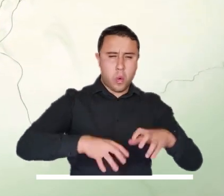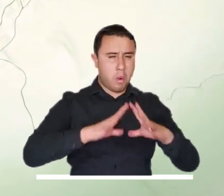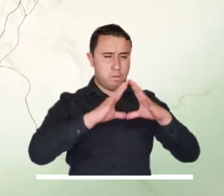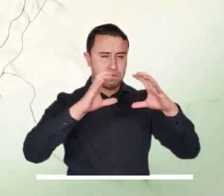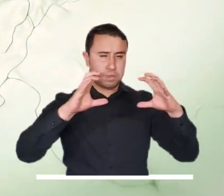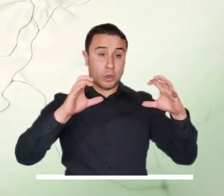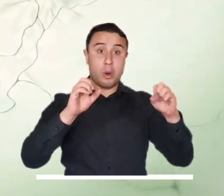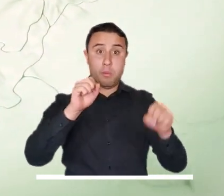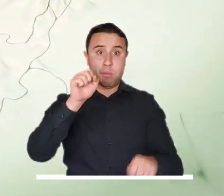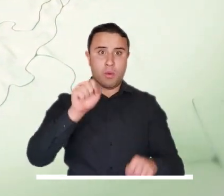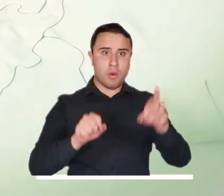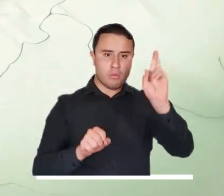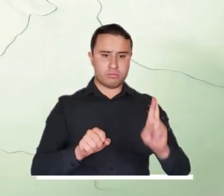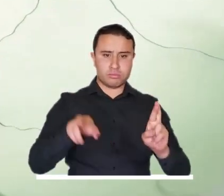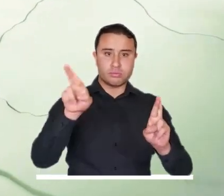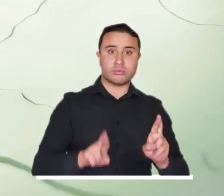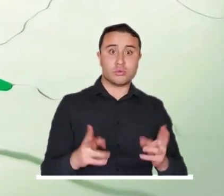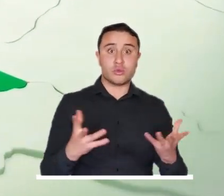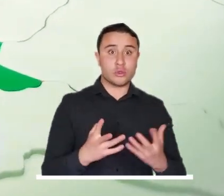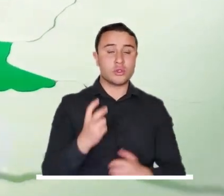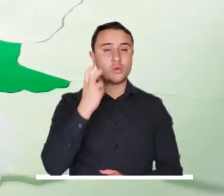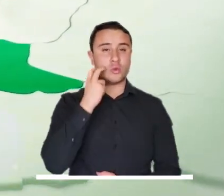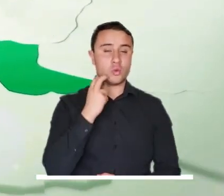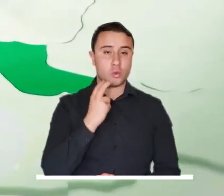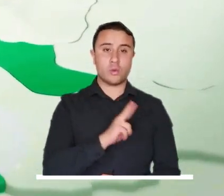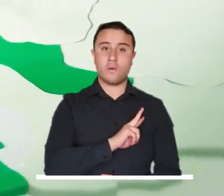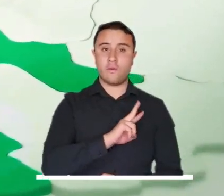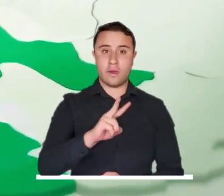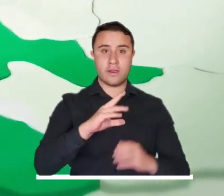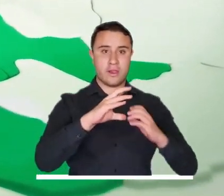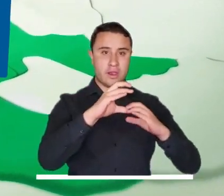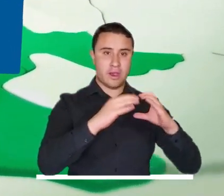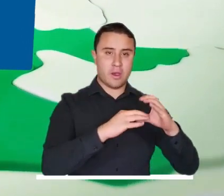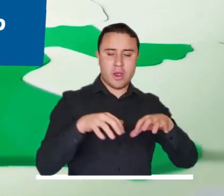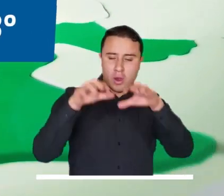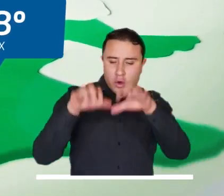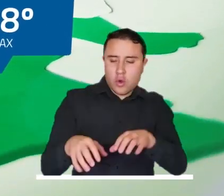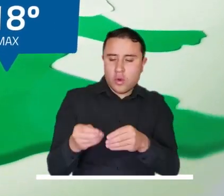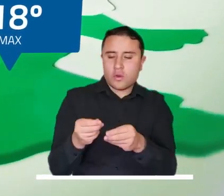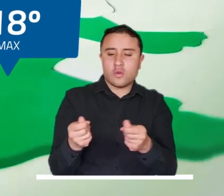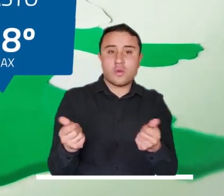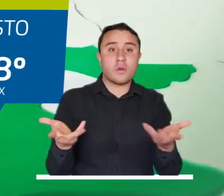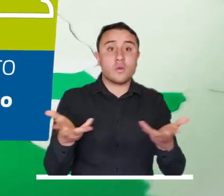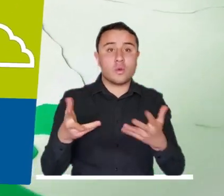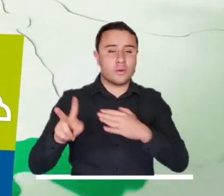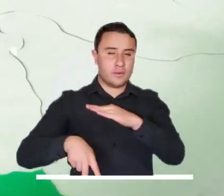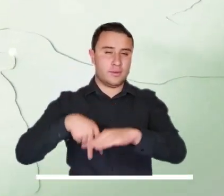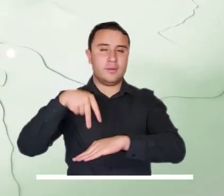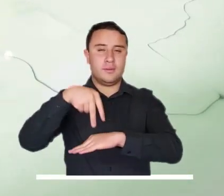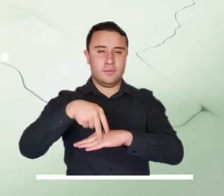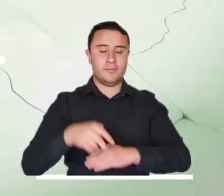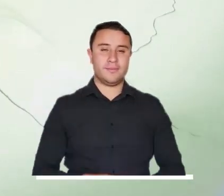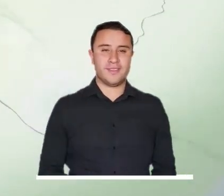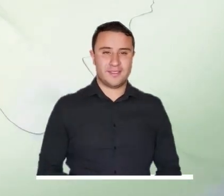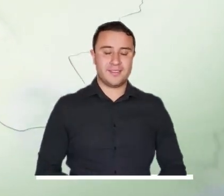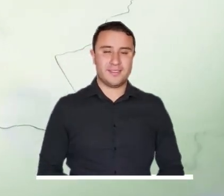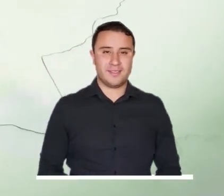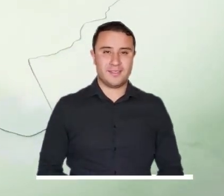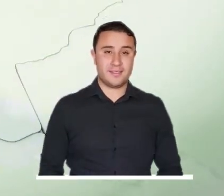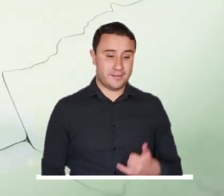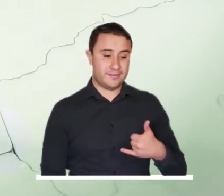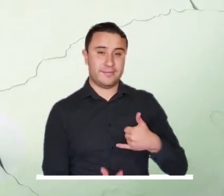y posibles lluvias moderadas. Probable actividad eléctrica en sectores del Chocó, Valle y Cauca. Lloviznas en sectores de Nariño.